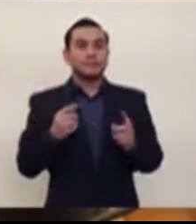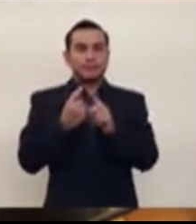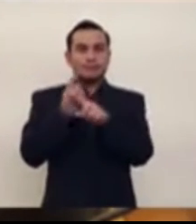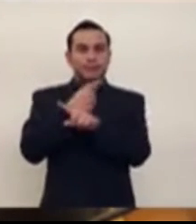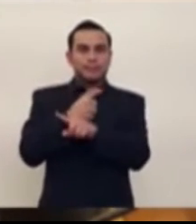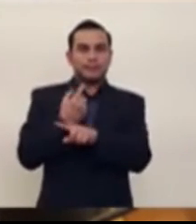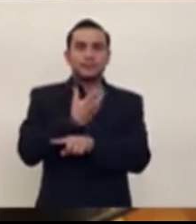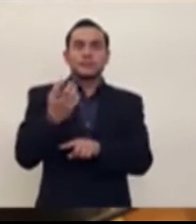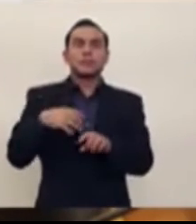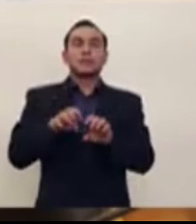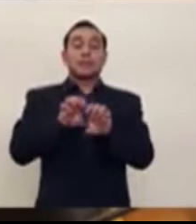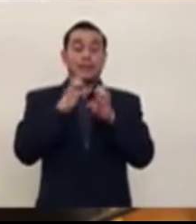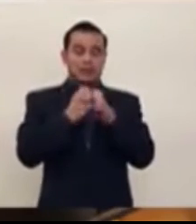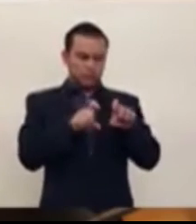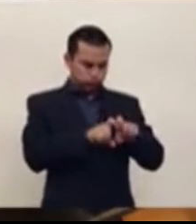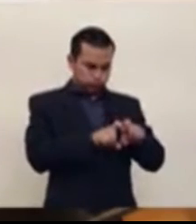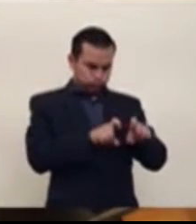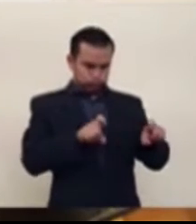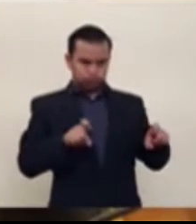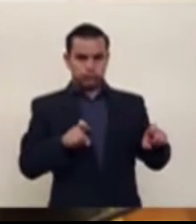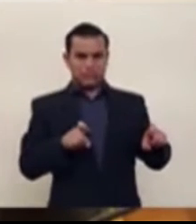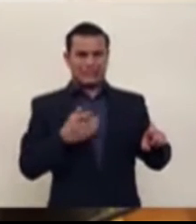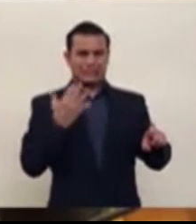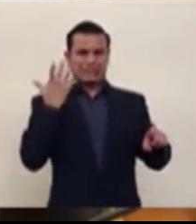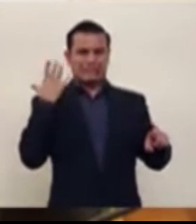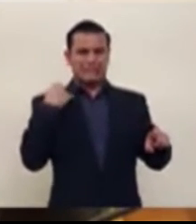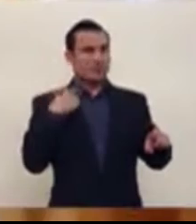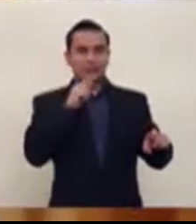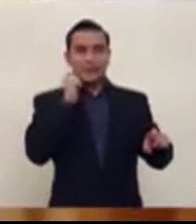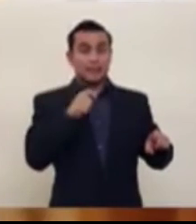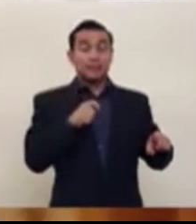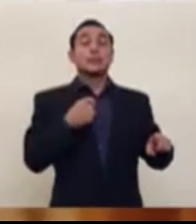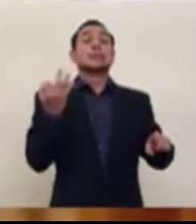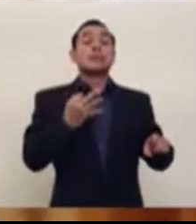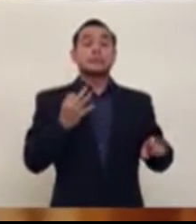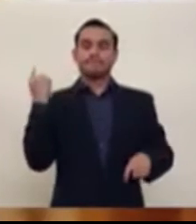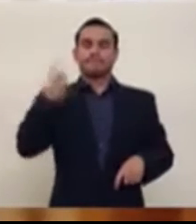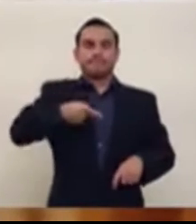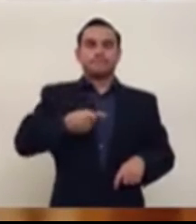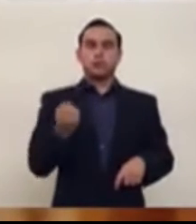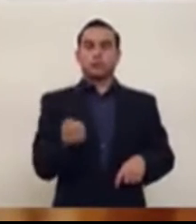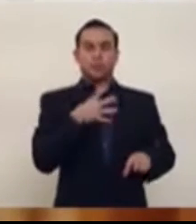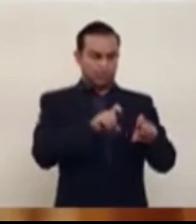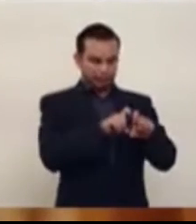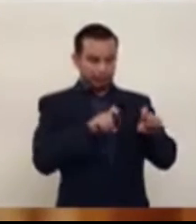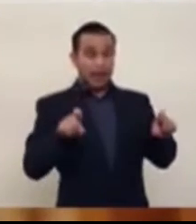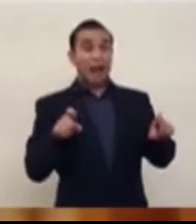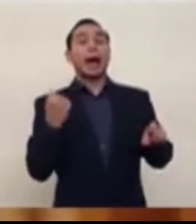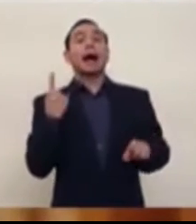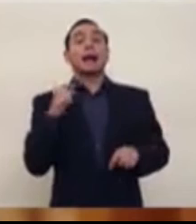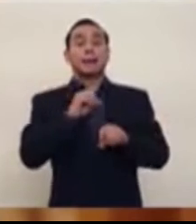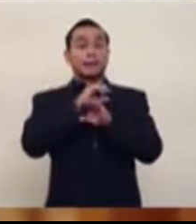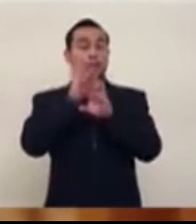el equipo viejo que está, y estoy pidiendo que se cambien las tuberías, también, pues ese equipo nuevo, yo ya podría decir, miren, este es el equipo nuevo,